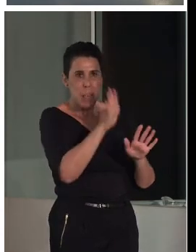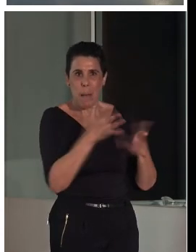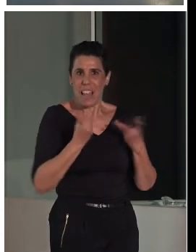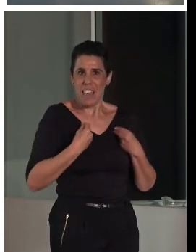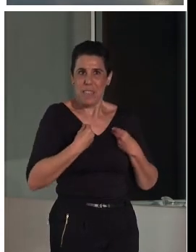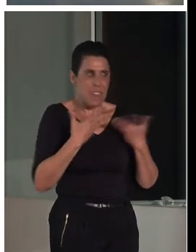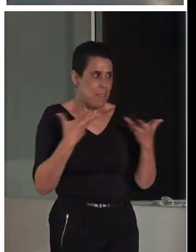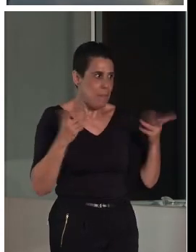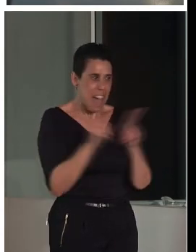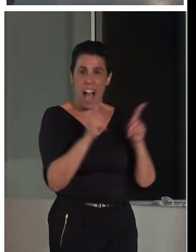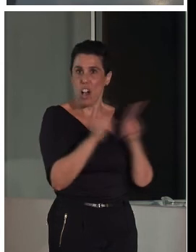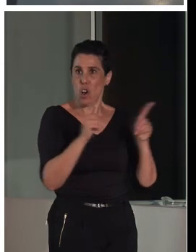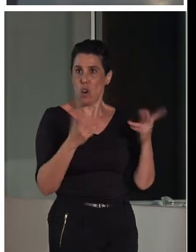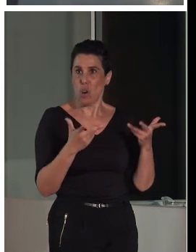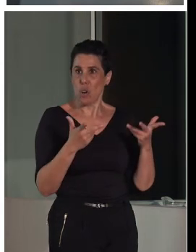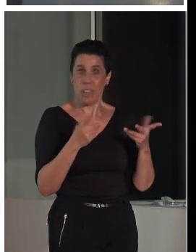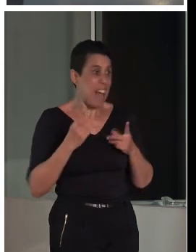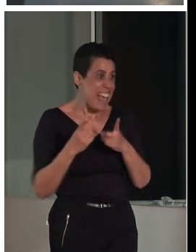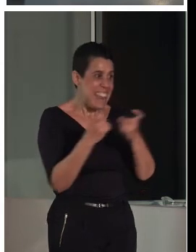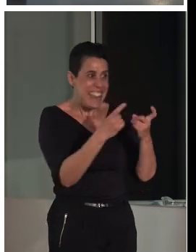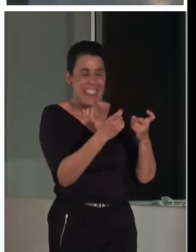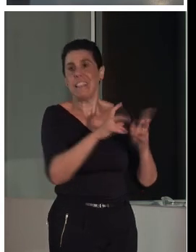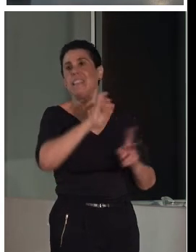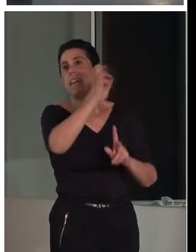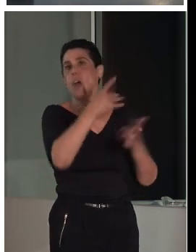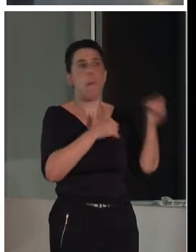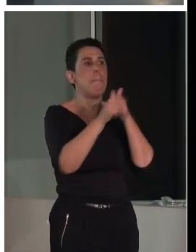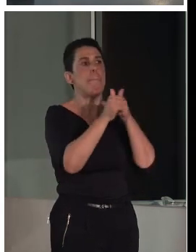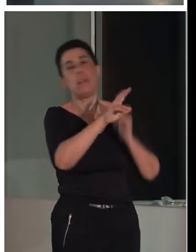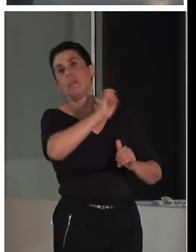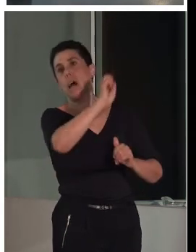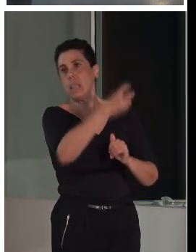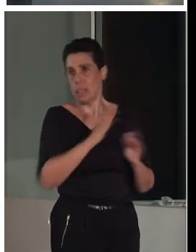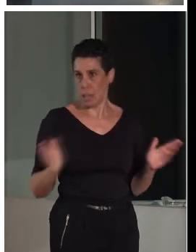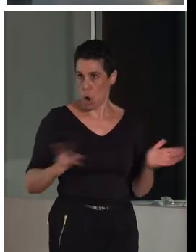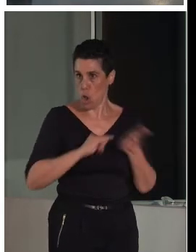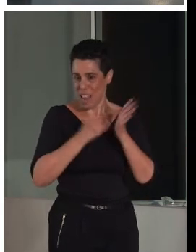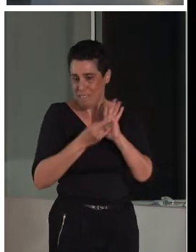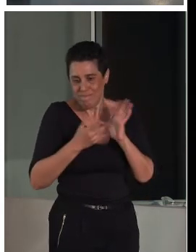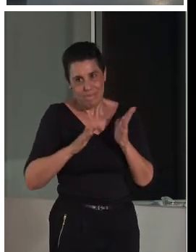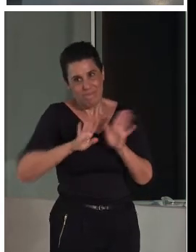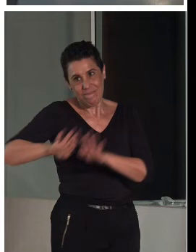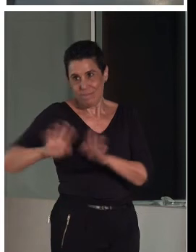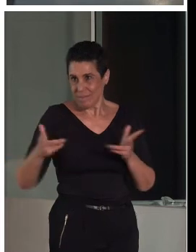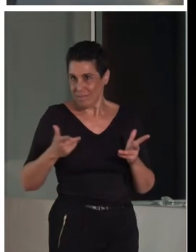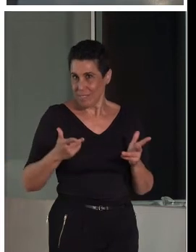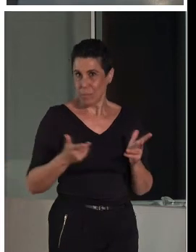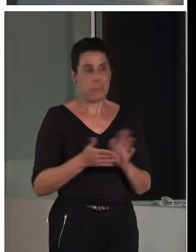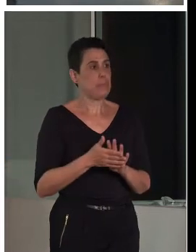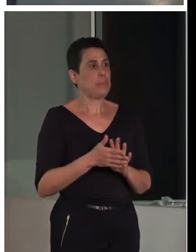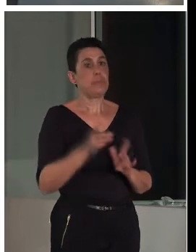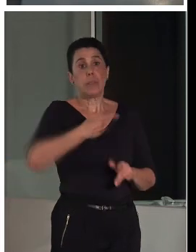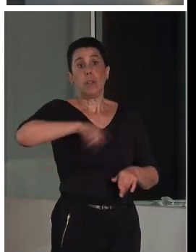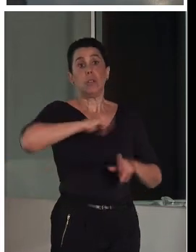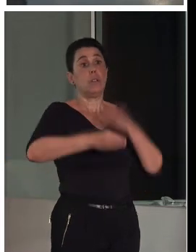supervivencia te hace no ver la calidad de las propuestas. ¿Qué hemos empezado a hacer